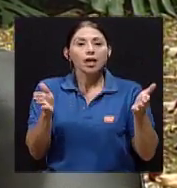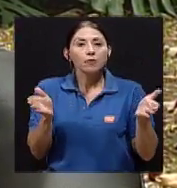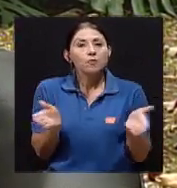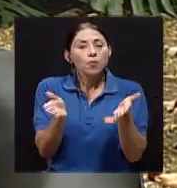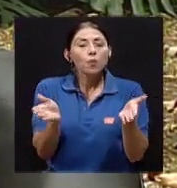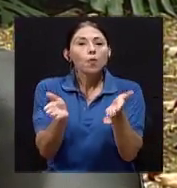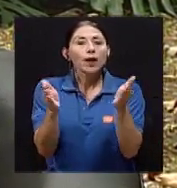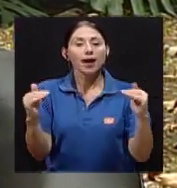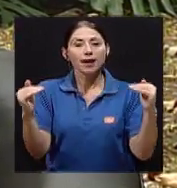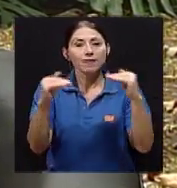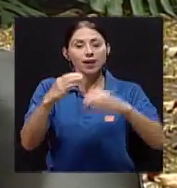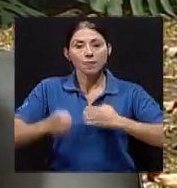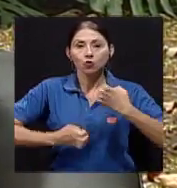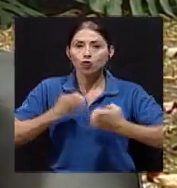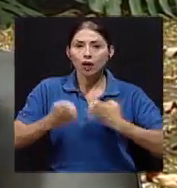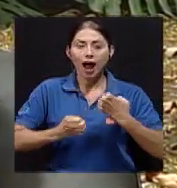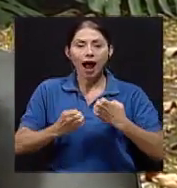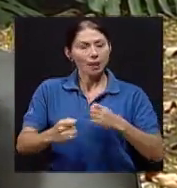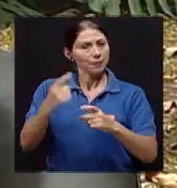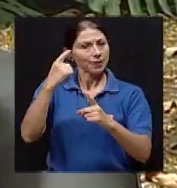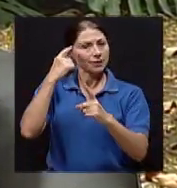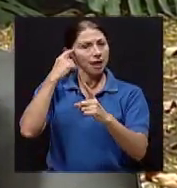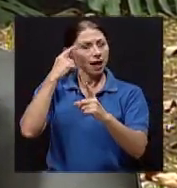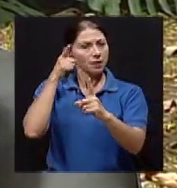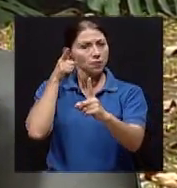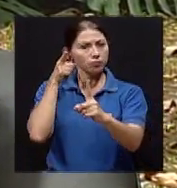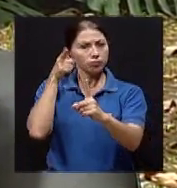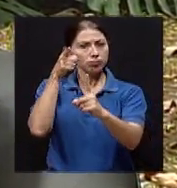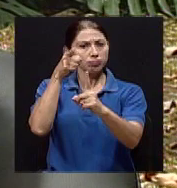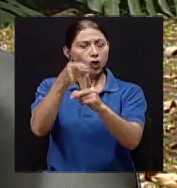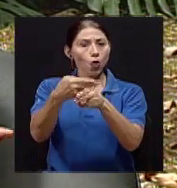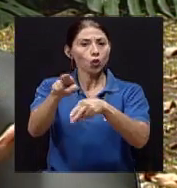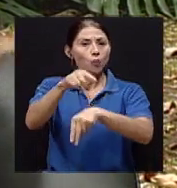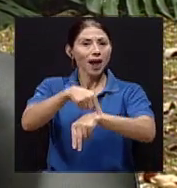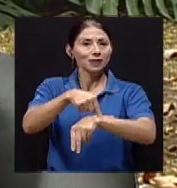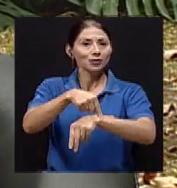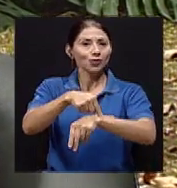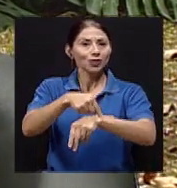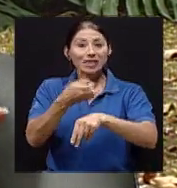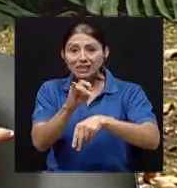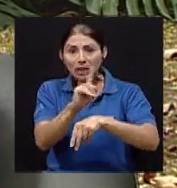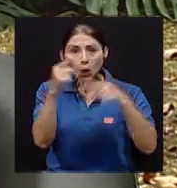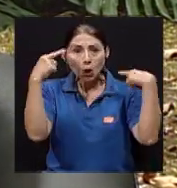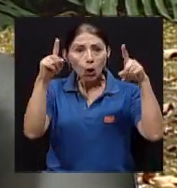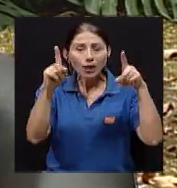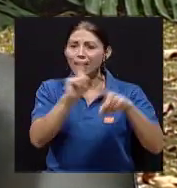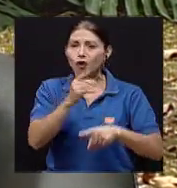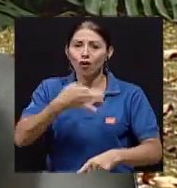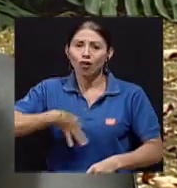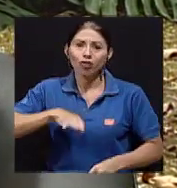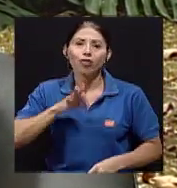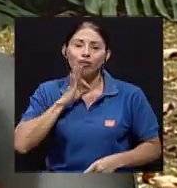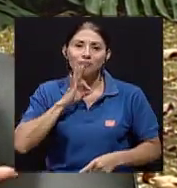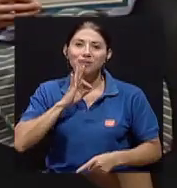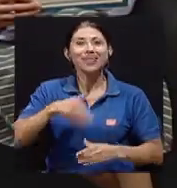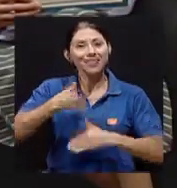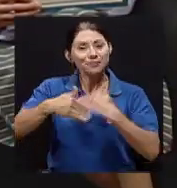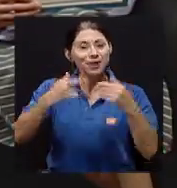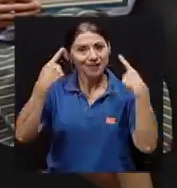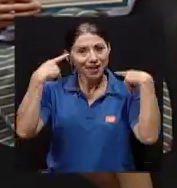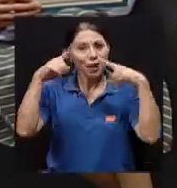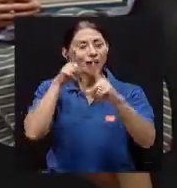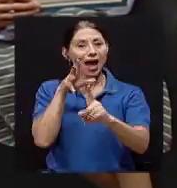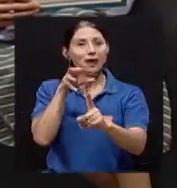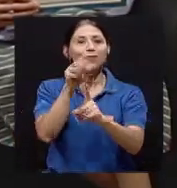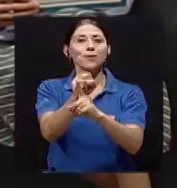emocional, ponerse metas a corto plazo, ¿verdad? Para no frustrarse después y que sea más gratificante a la hora de poder cumplir las metas y que de verdad